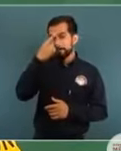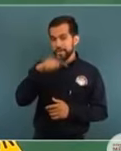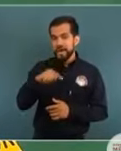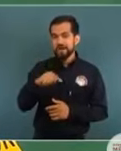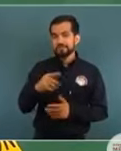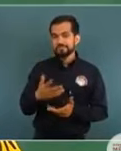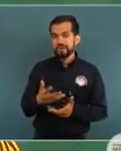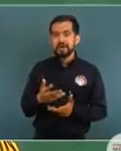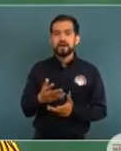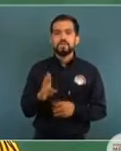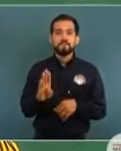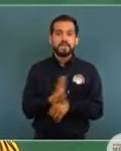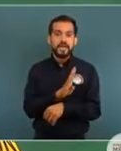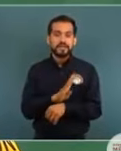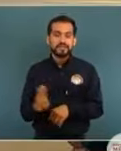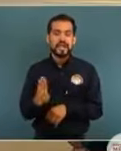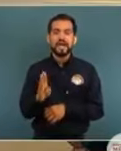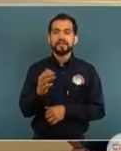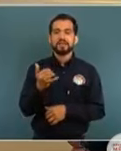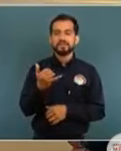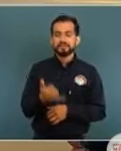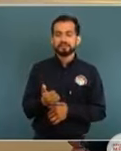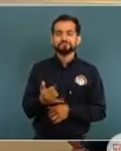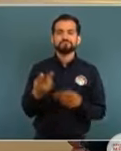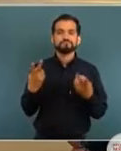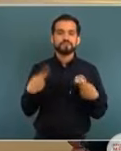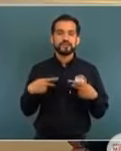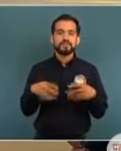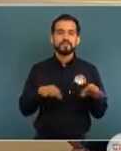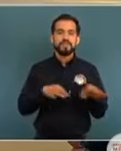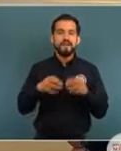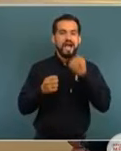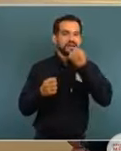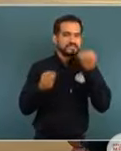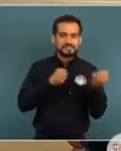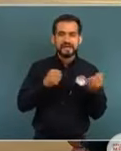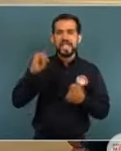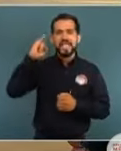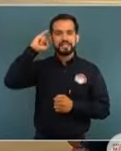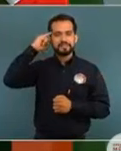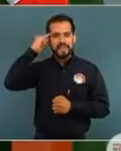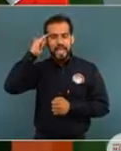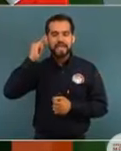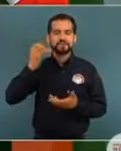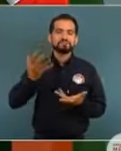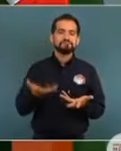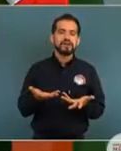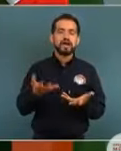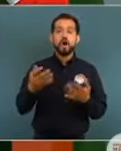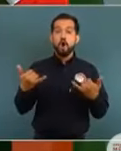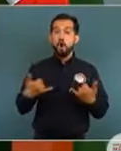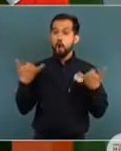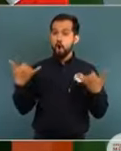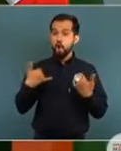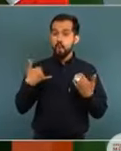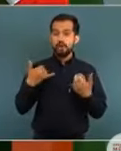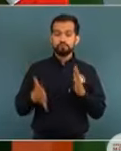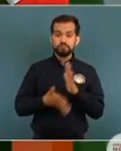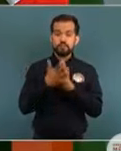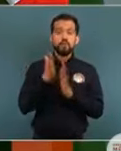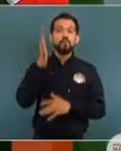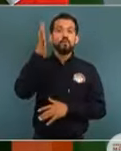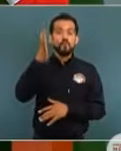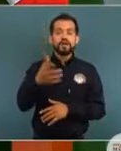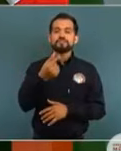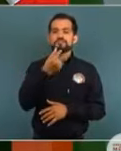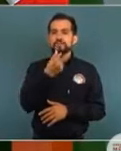el bienestar y productores de caña de azúcar, de indígenas, de jóvenes construyendo el